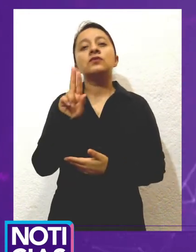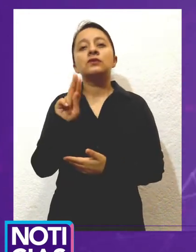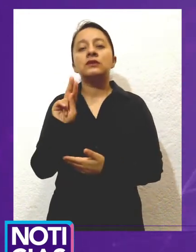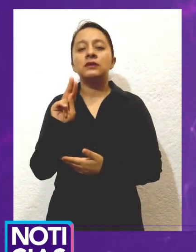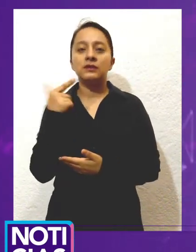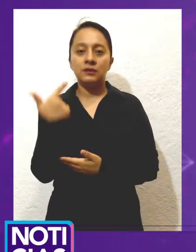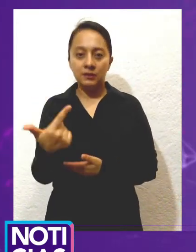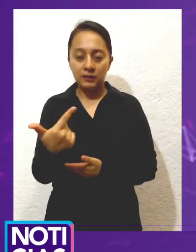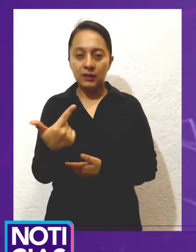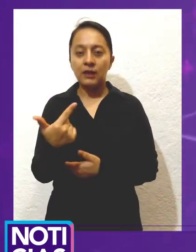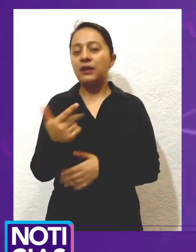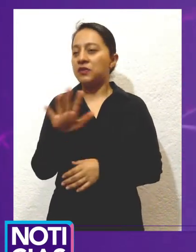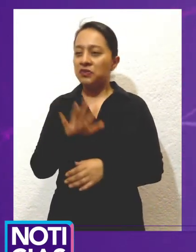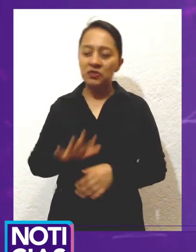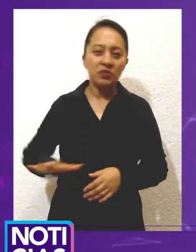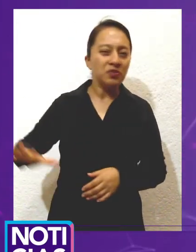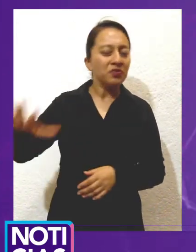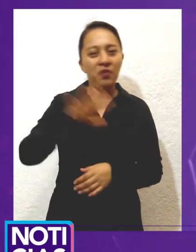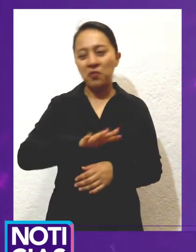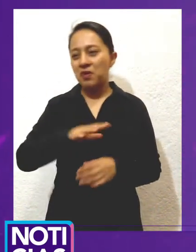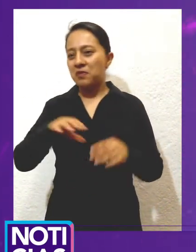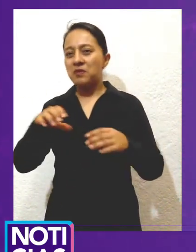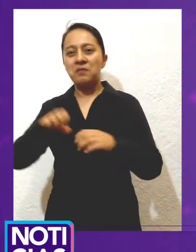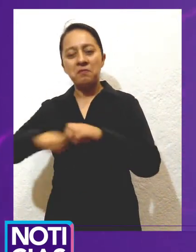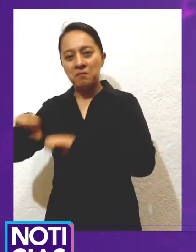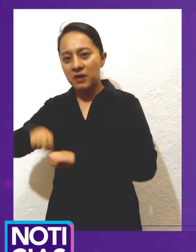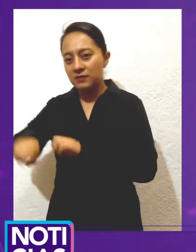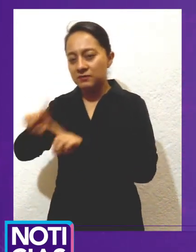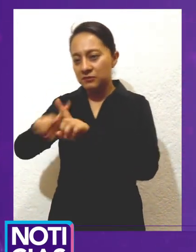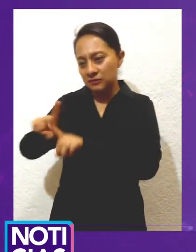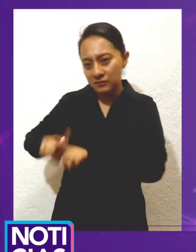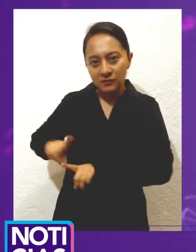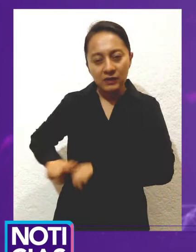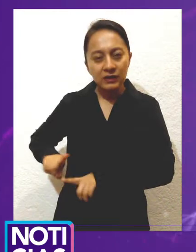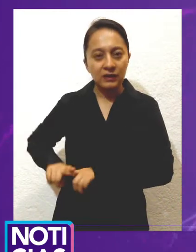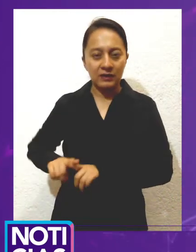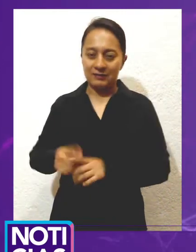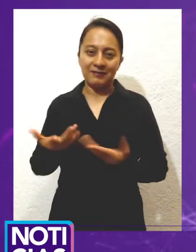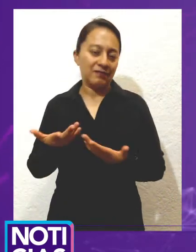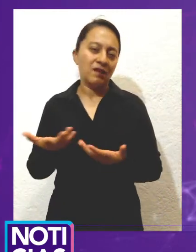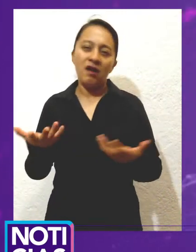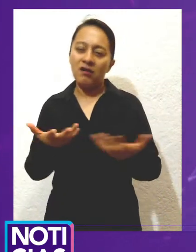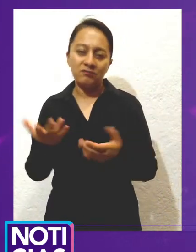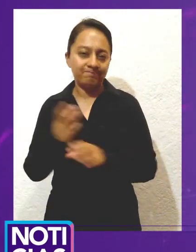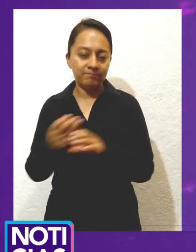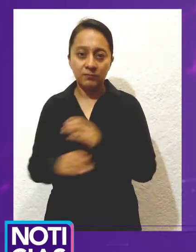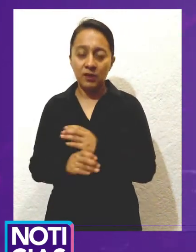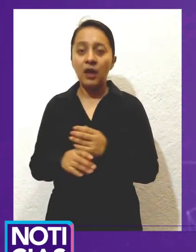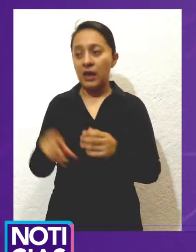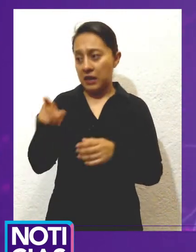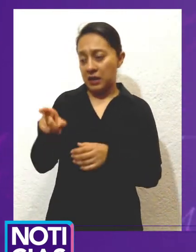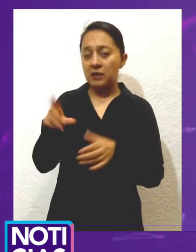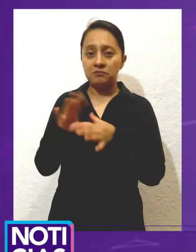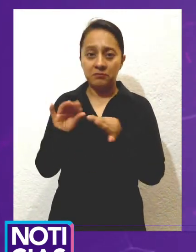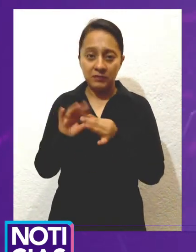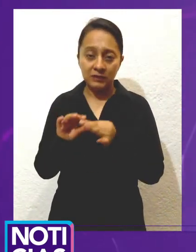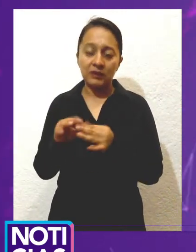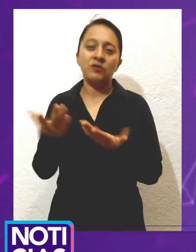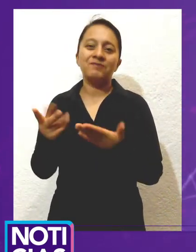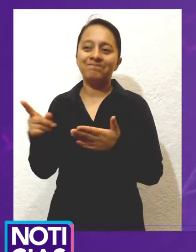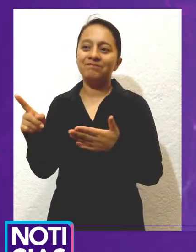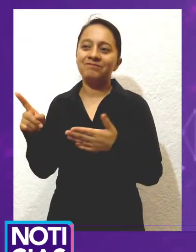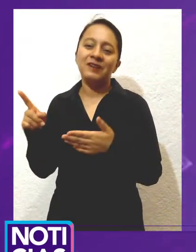producción, de los cuales hablan de suspensión temporal y reducción de salario, 68 de ellas con modificaciones